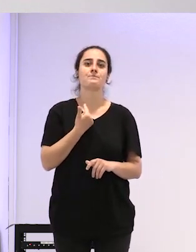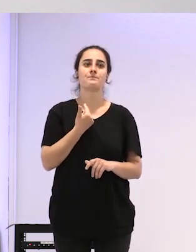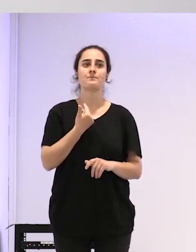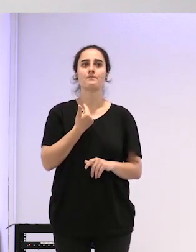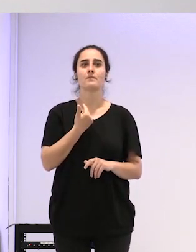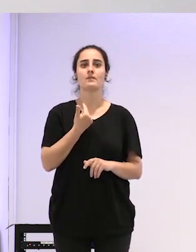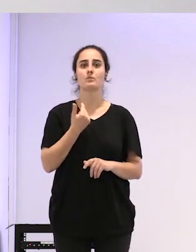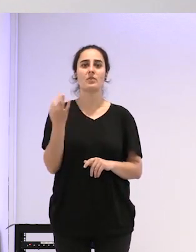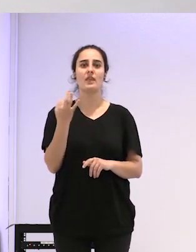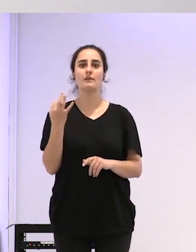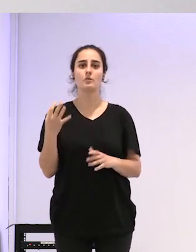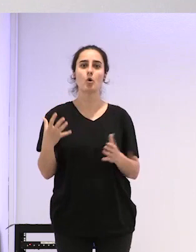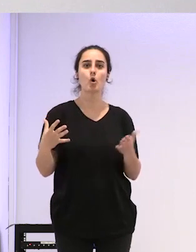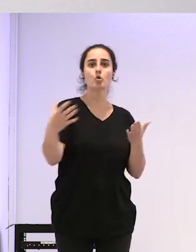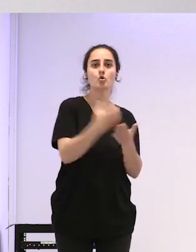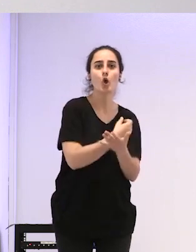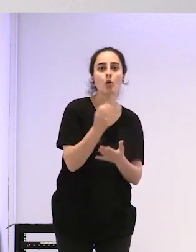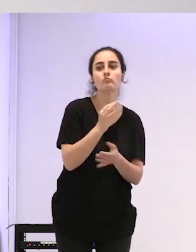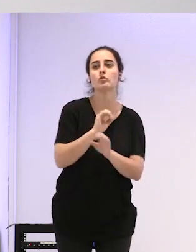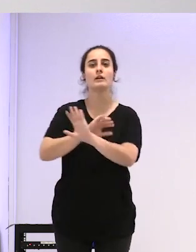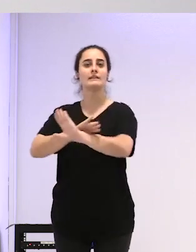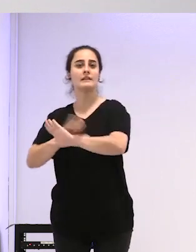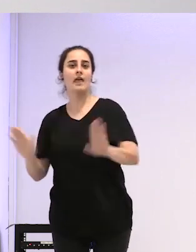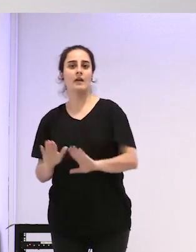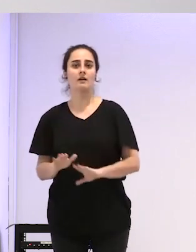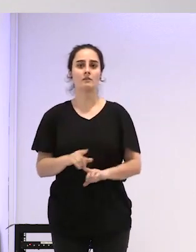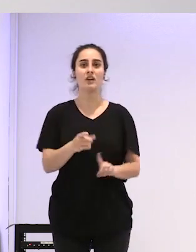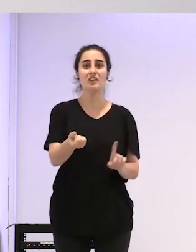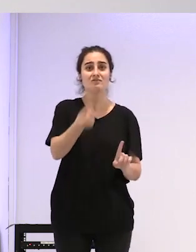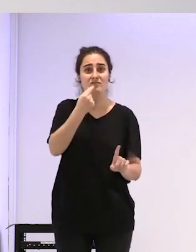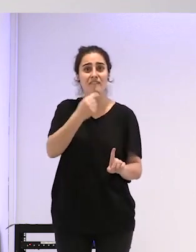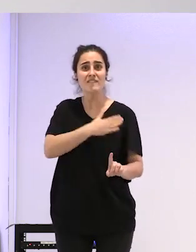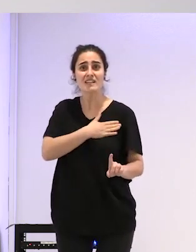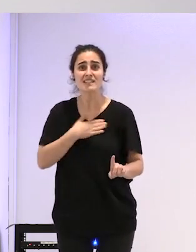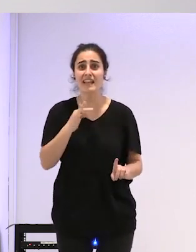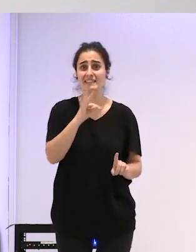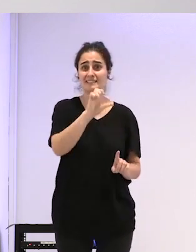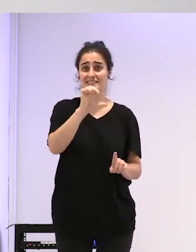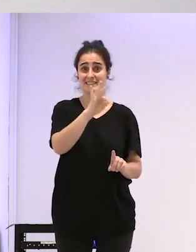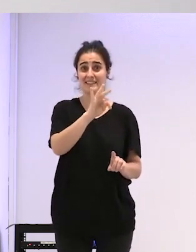pues o todo o nada entonces pues quieres testosterona vale pues a tope